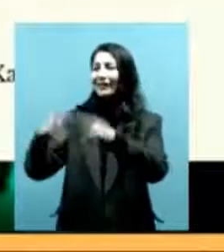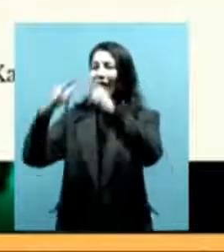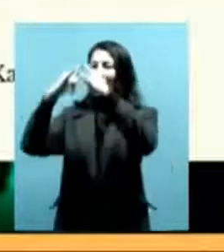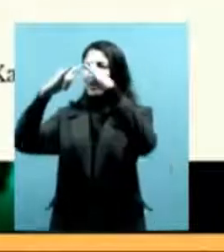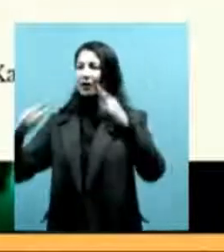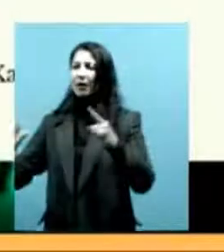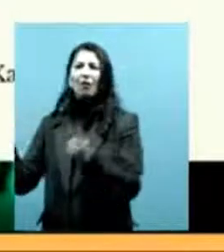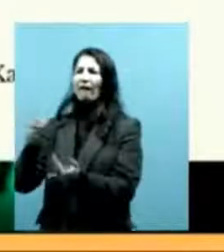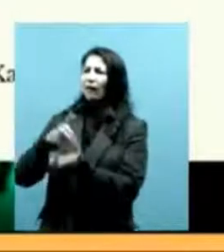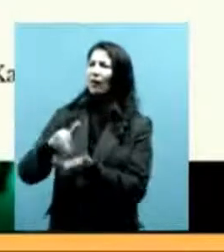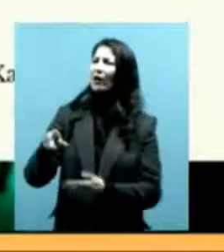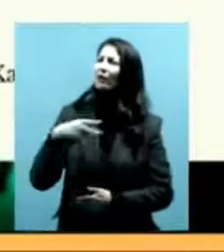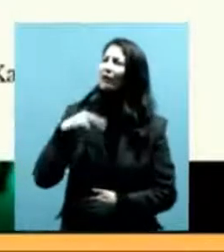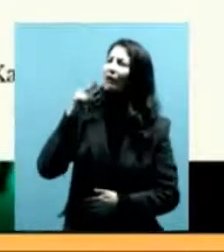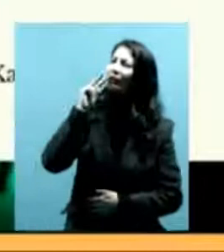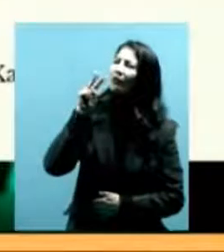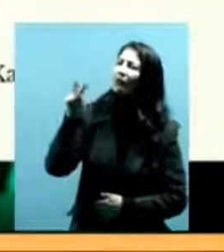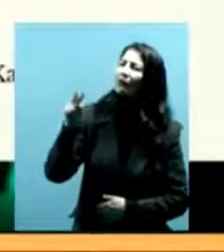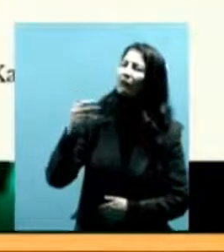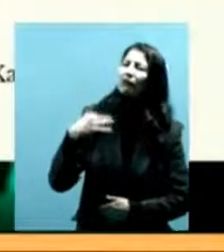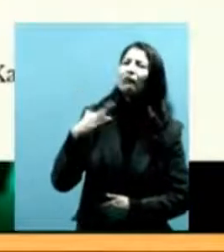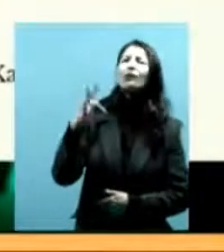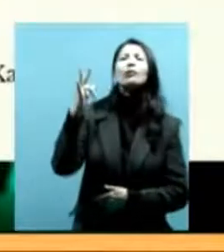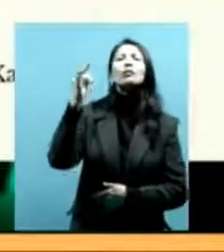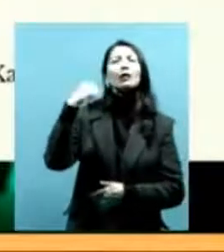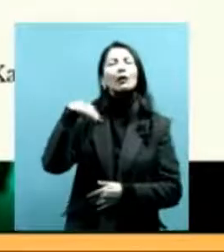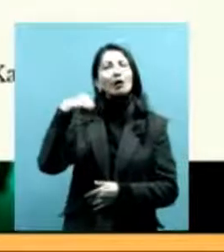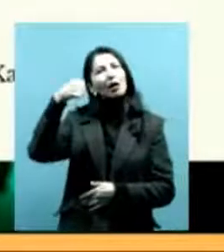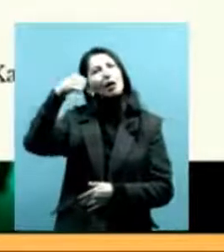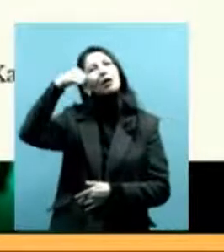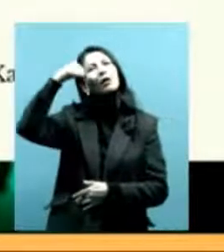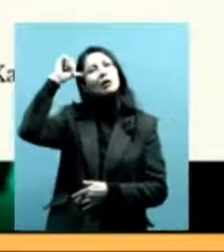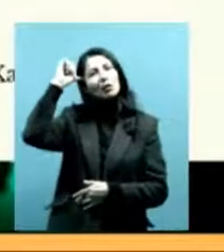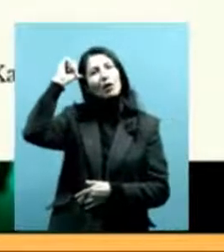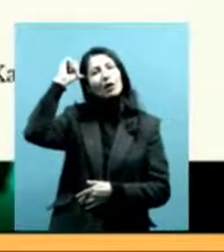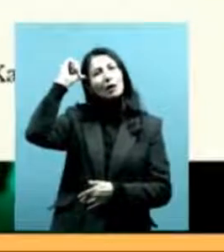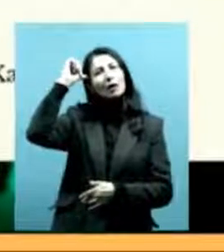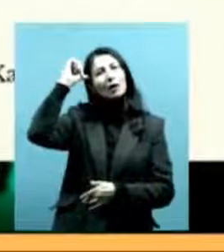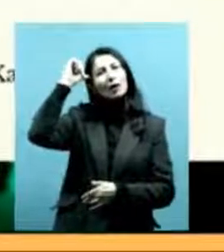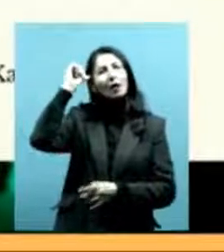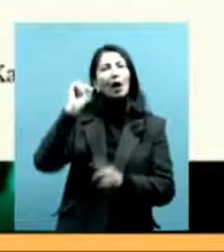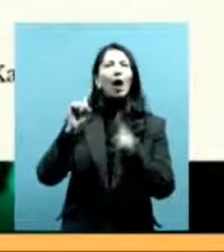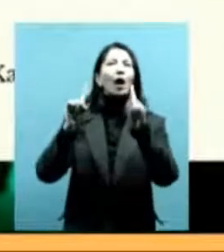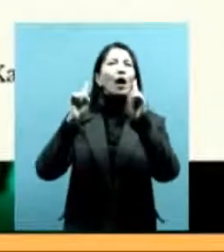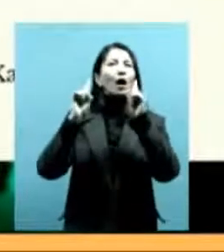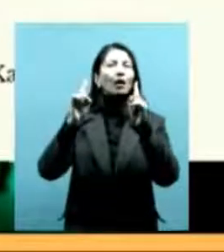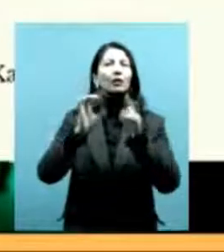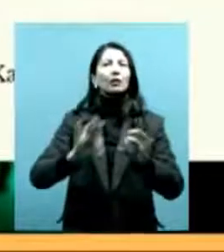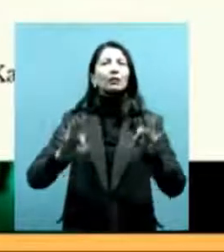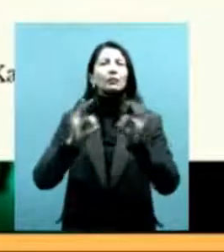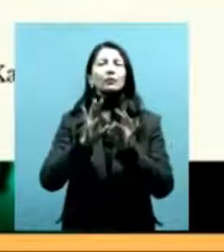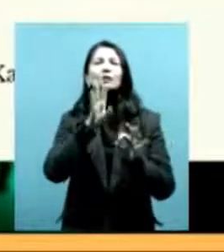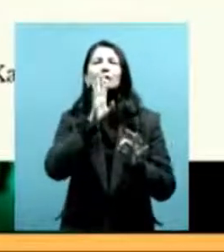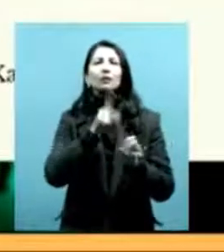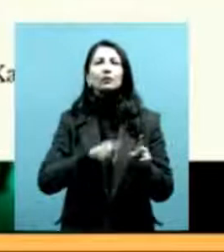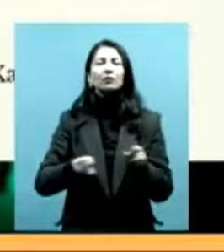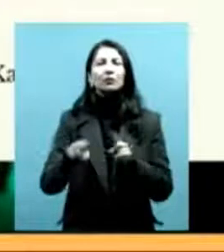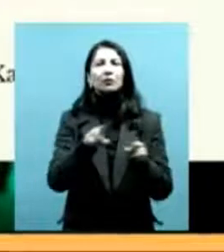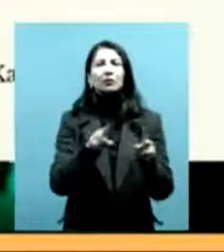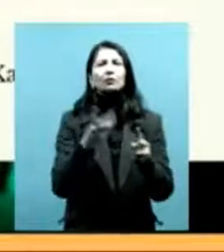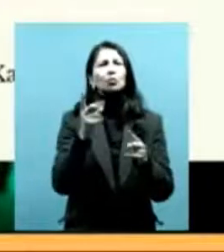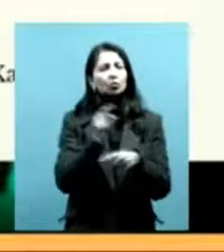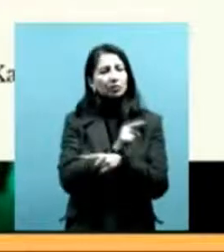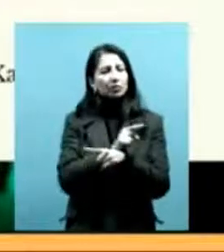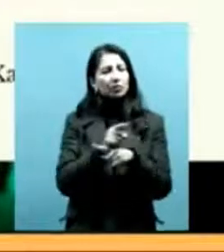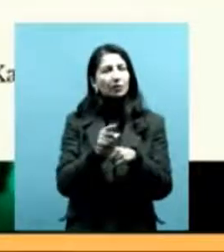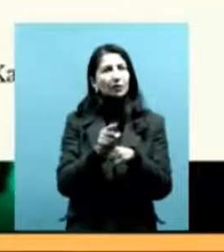La familia Cajicul se fueron para Sierra Colorado, bajito. Ahí los corrieron también, un privado. Estuvieron como una semana